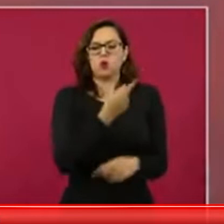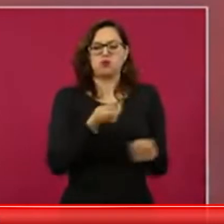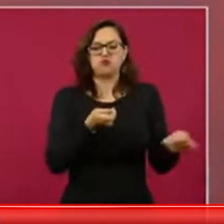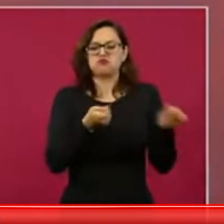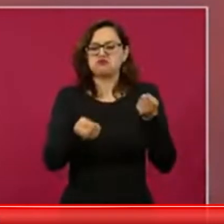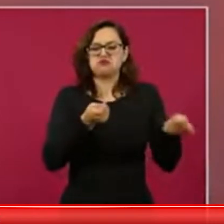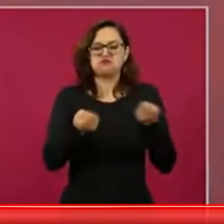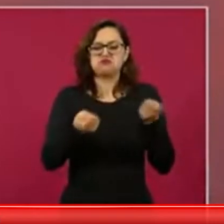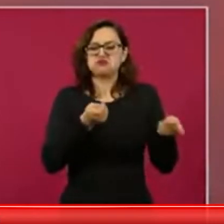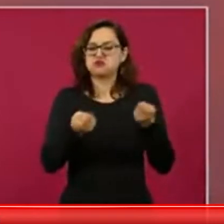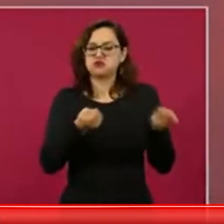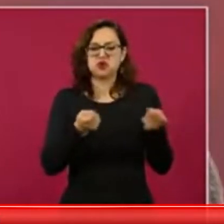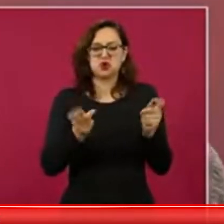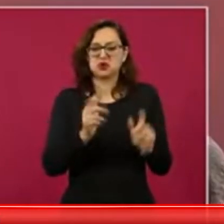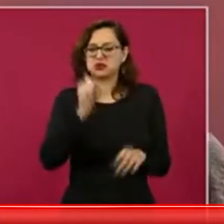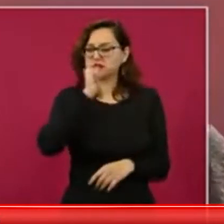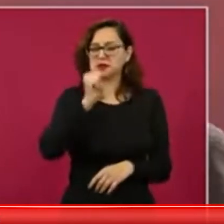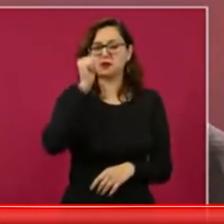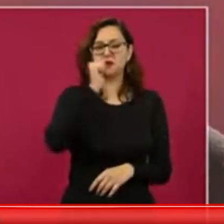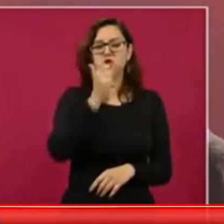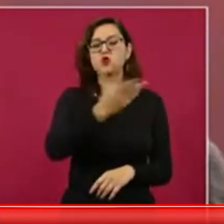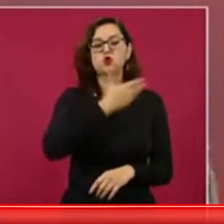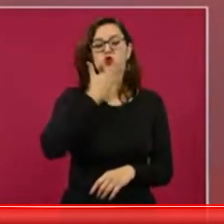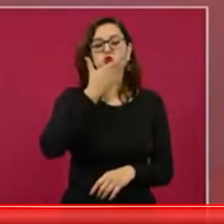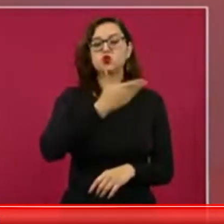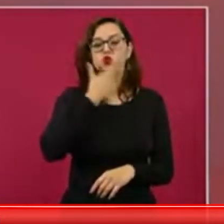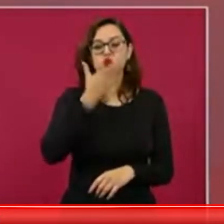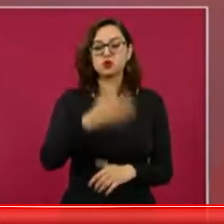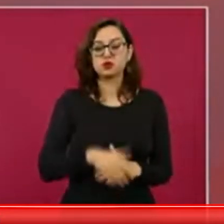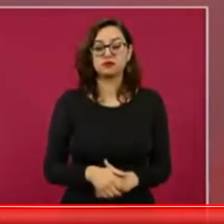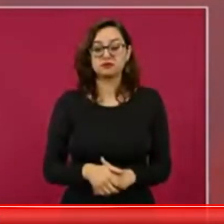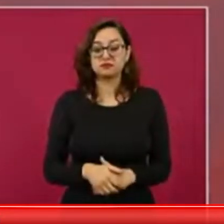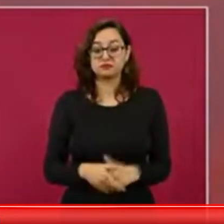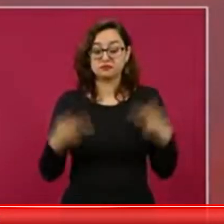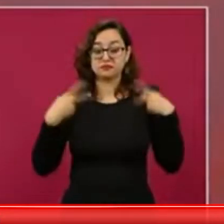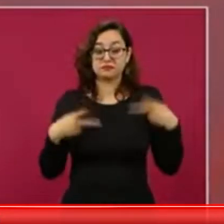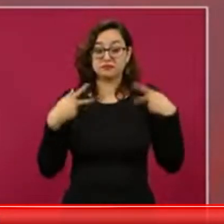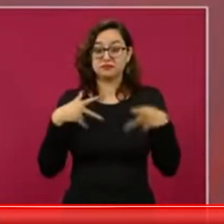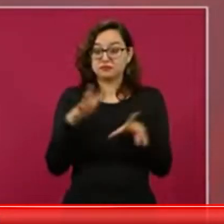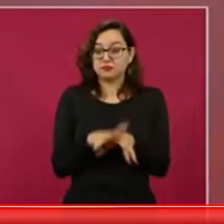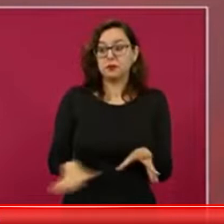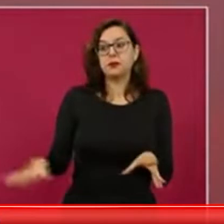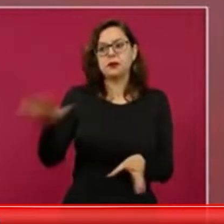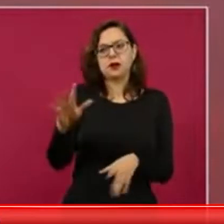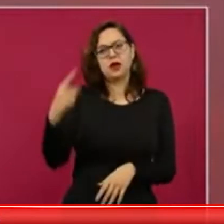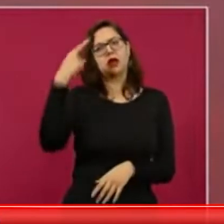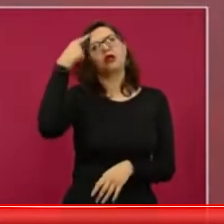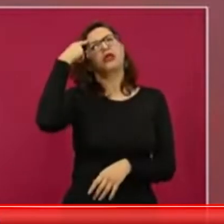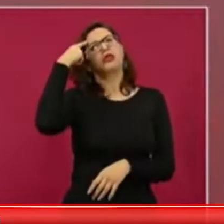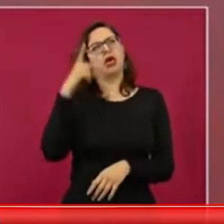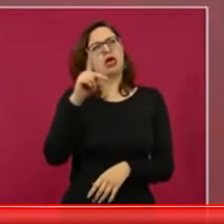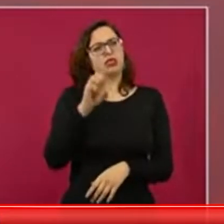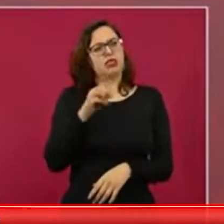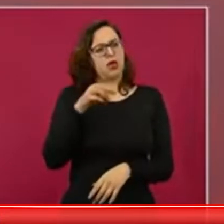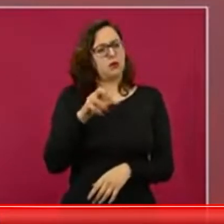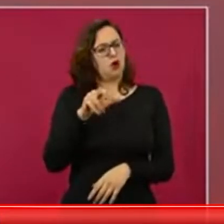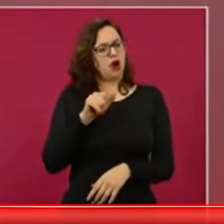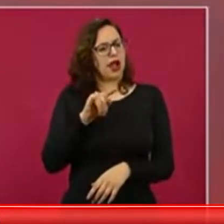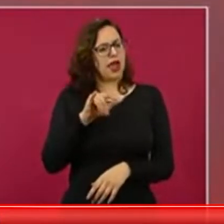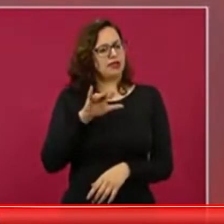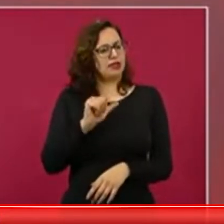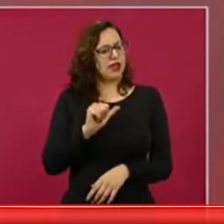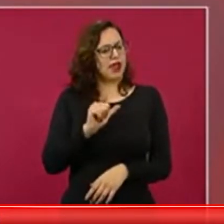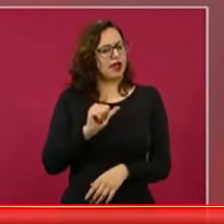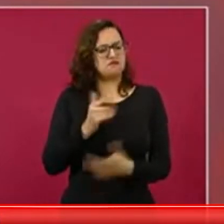democrática, hasta se pensaba que era ilegal ser candidato de opositor,